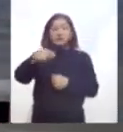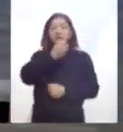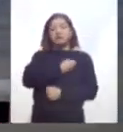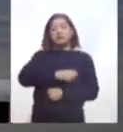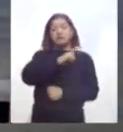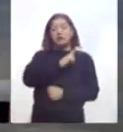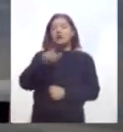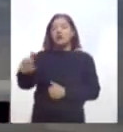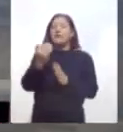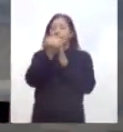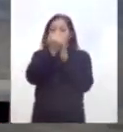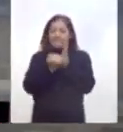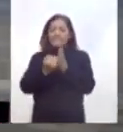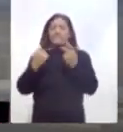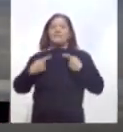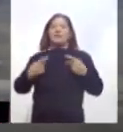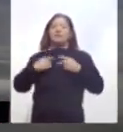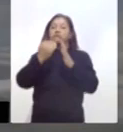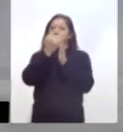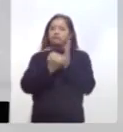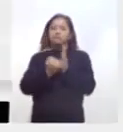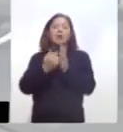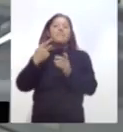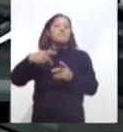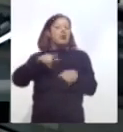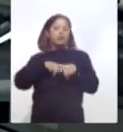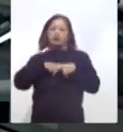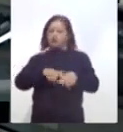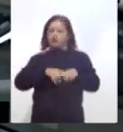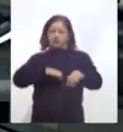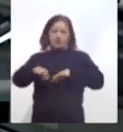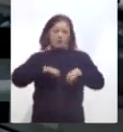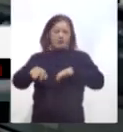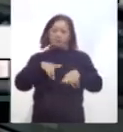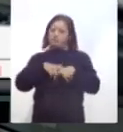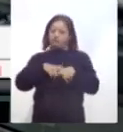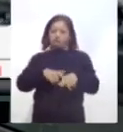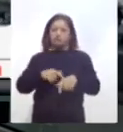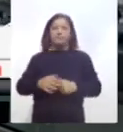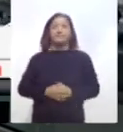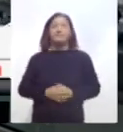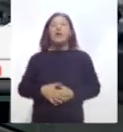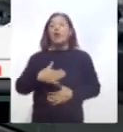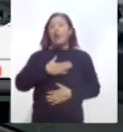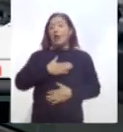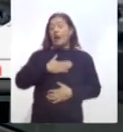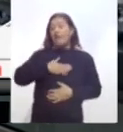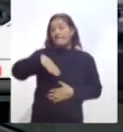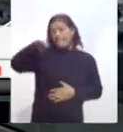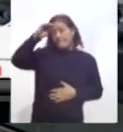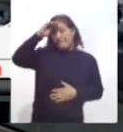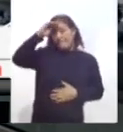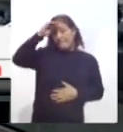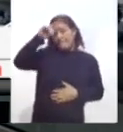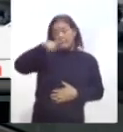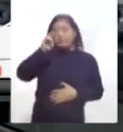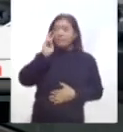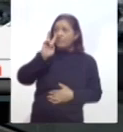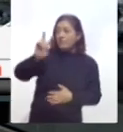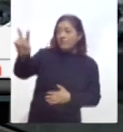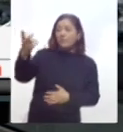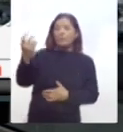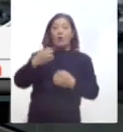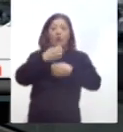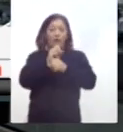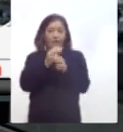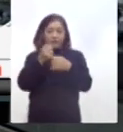han reducido el personal sin afectar los servicios. A nivel personal, si tú notas, las oficinas ahorita están